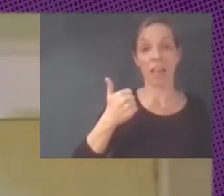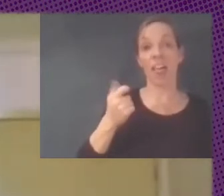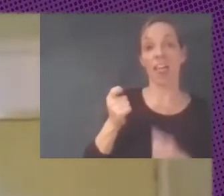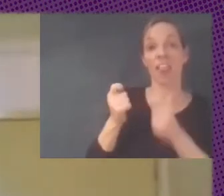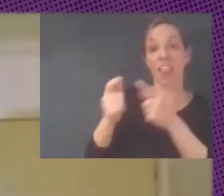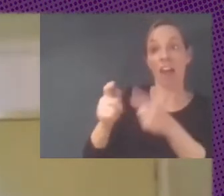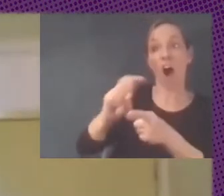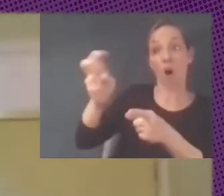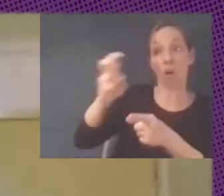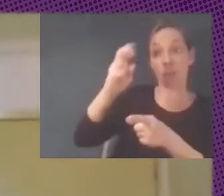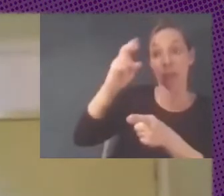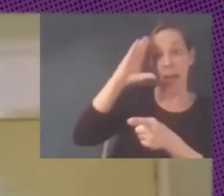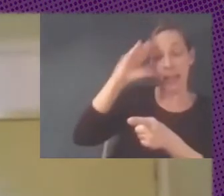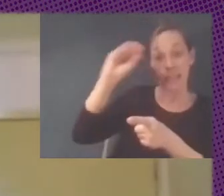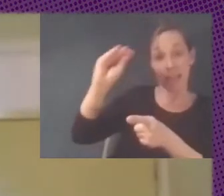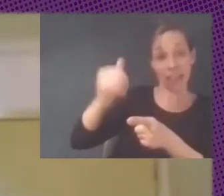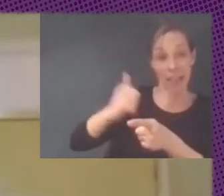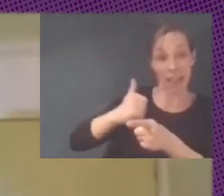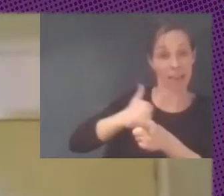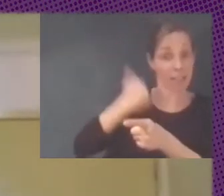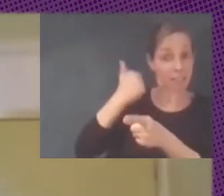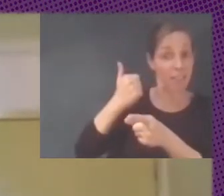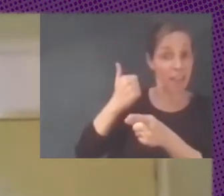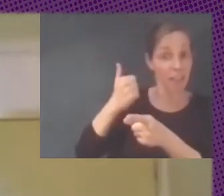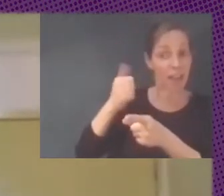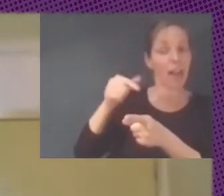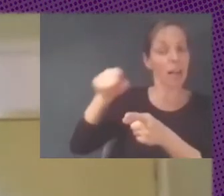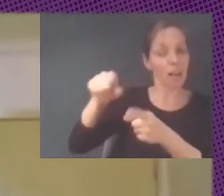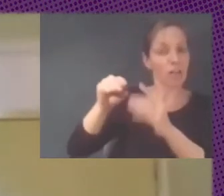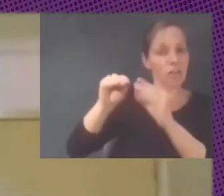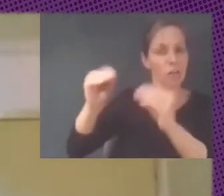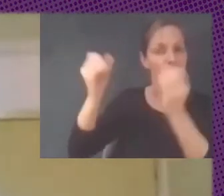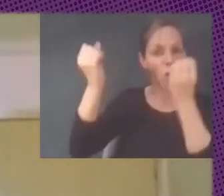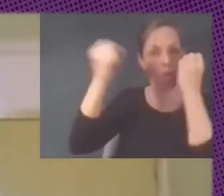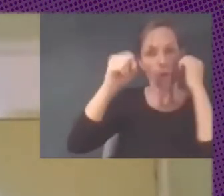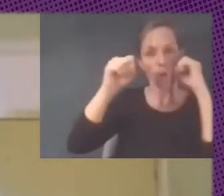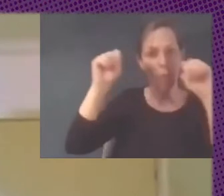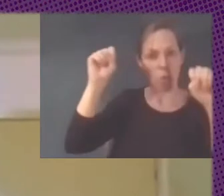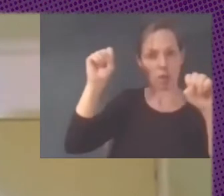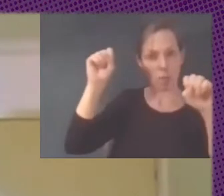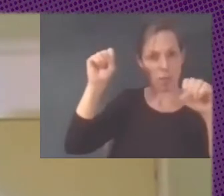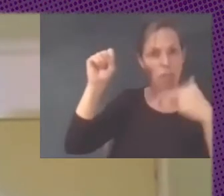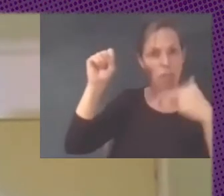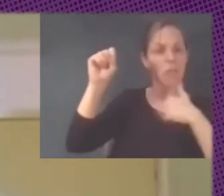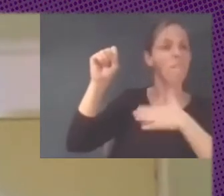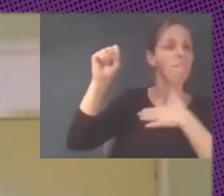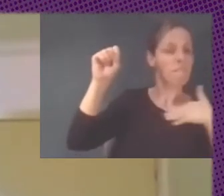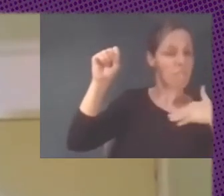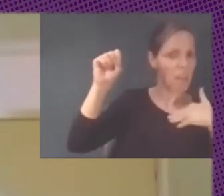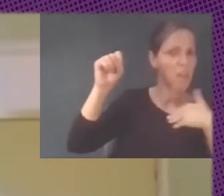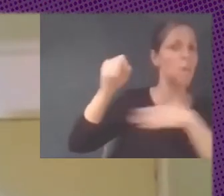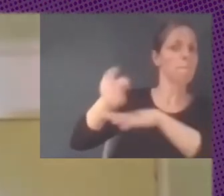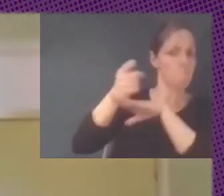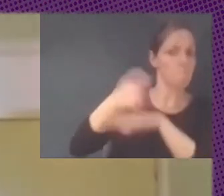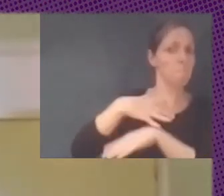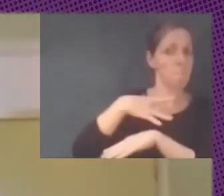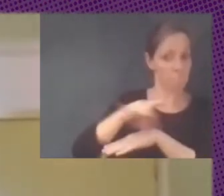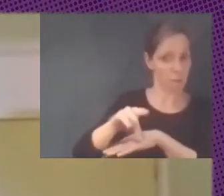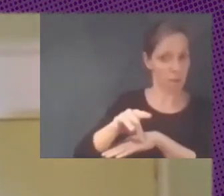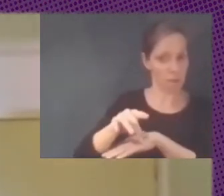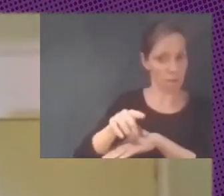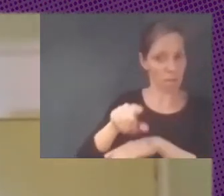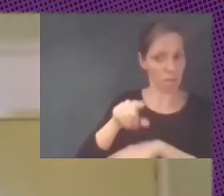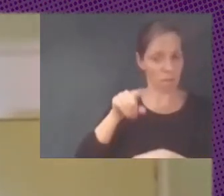artificial tenga el comportamiento que quiere eso la derecha